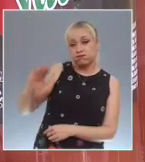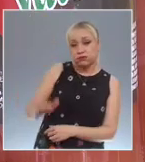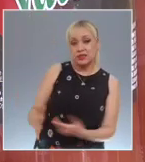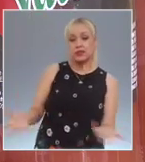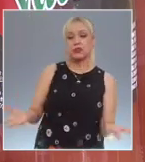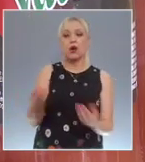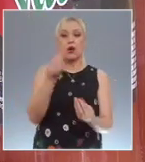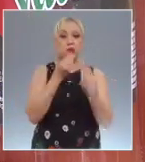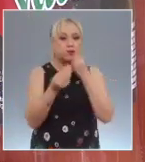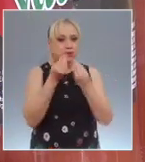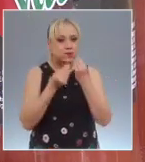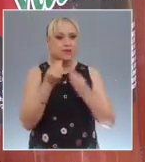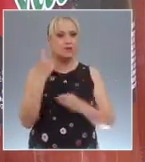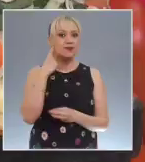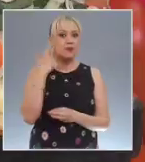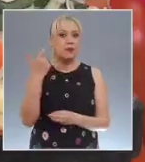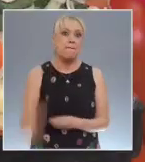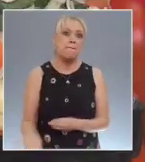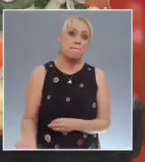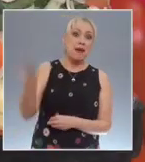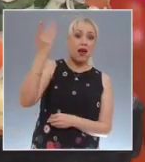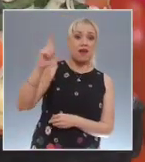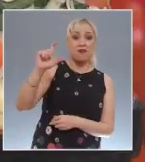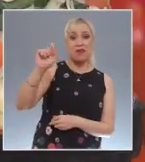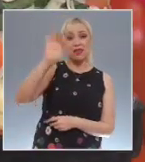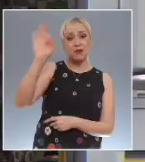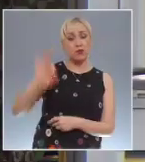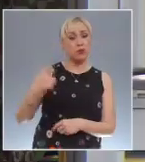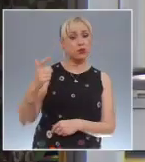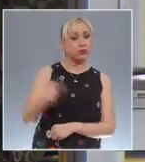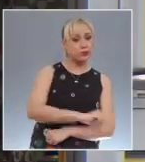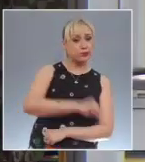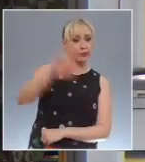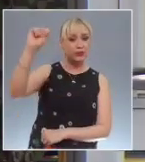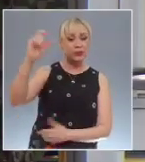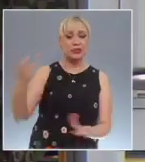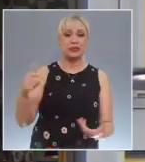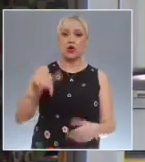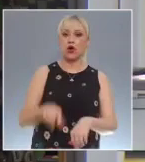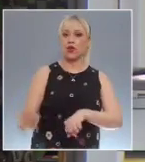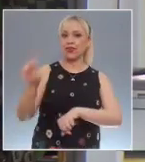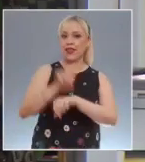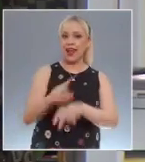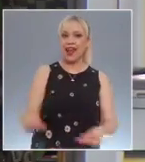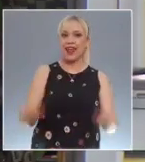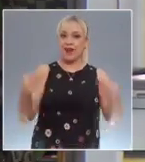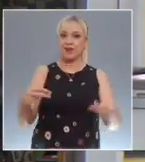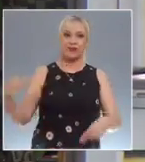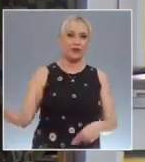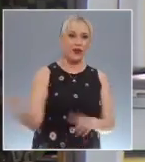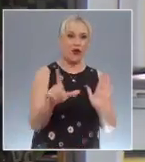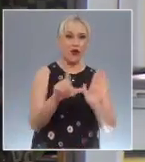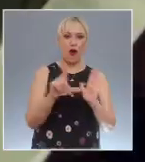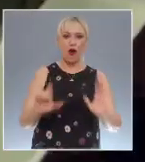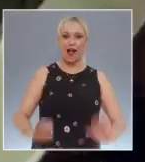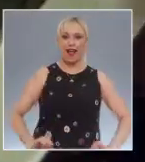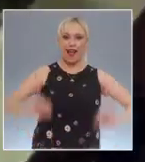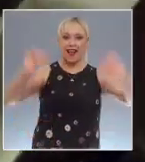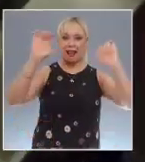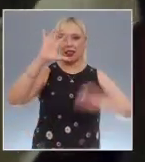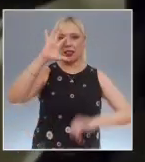el 20%. En el marco del Día del Pequeño Comerciante, el presidente de la Alianza Nacional de Pequeños Comerciantes